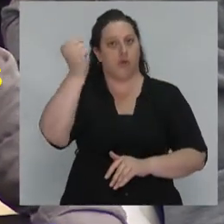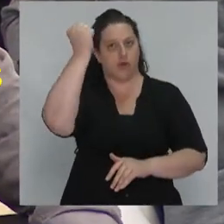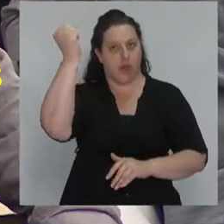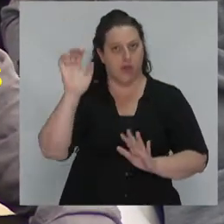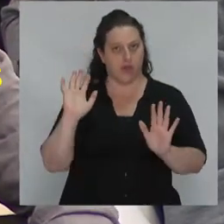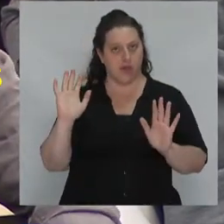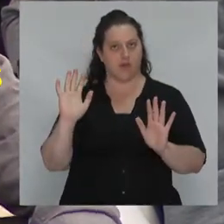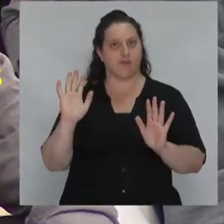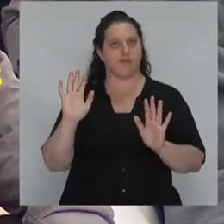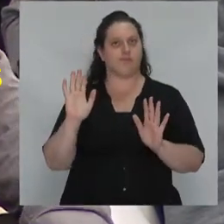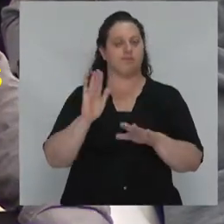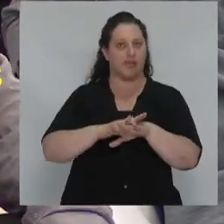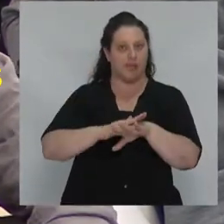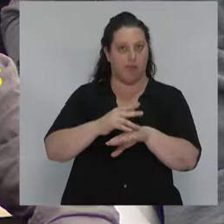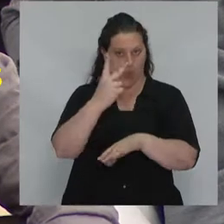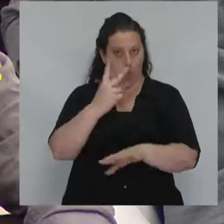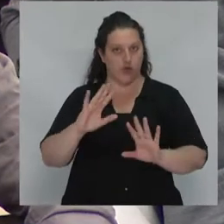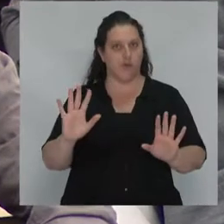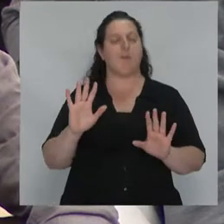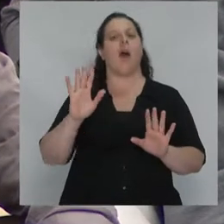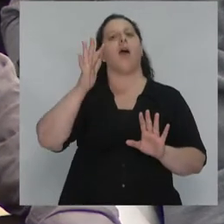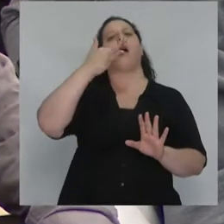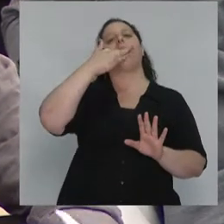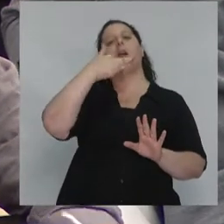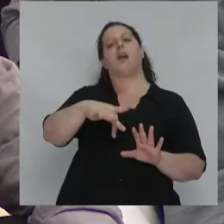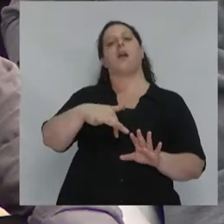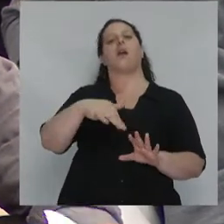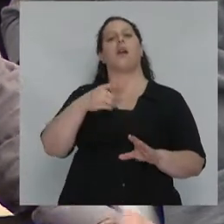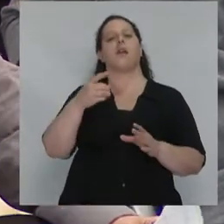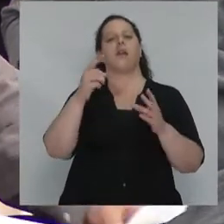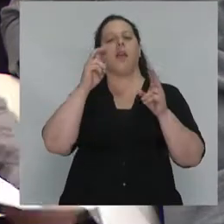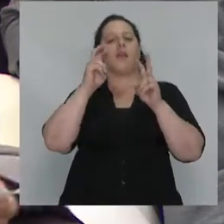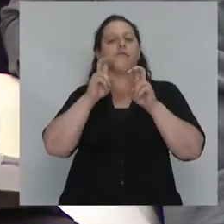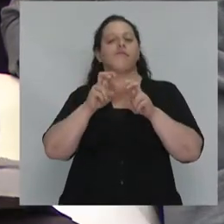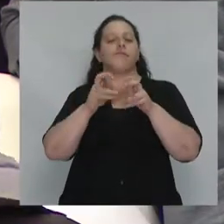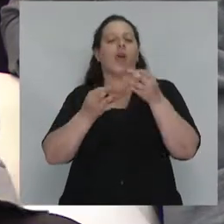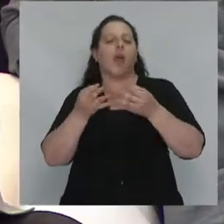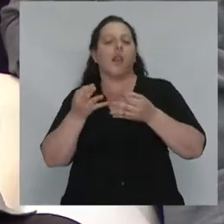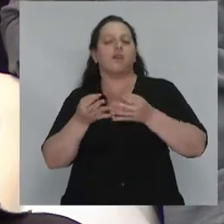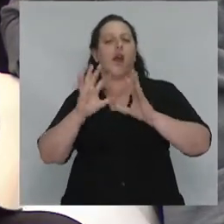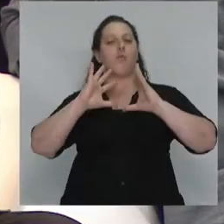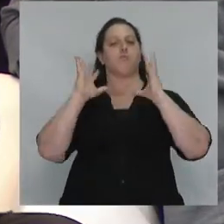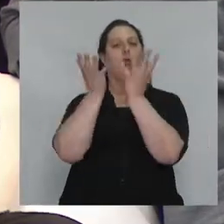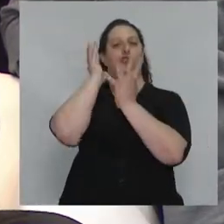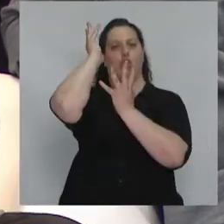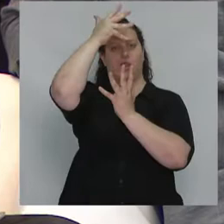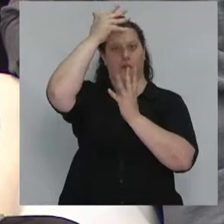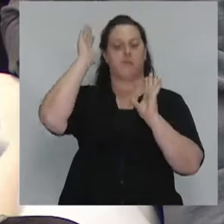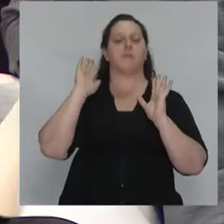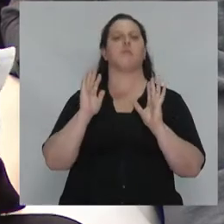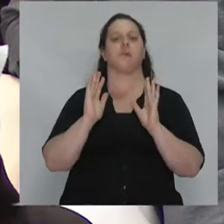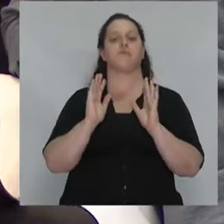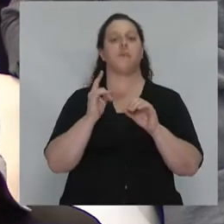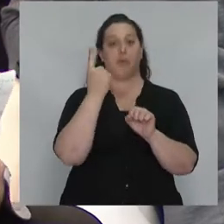importantes para comprender y para analizar el mundo Trump. El primero